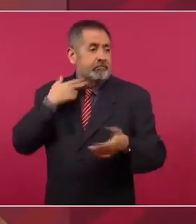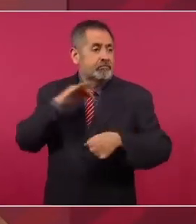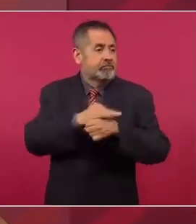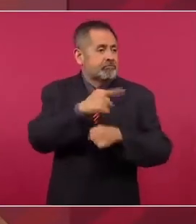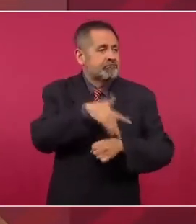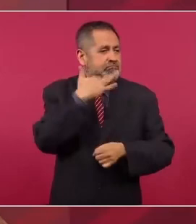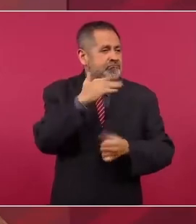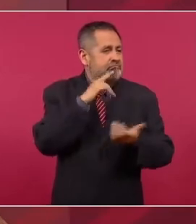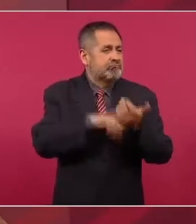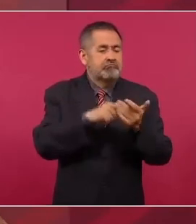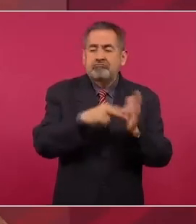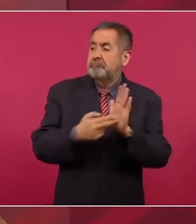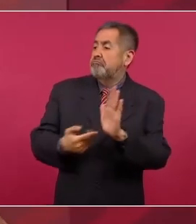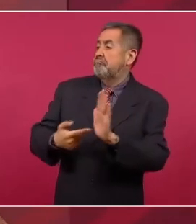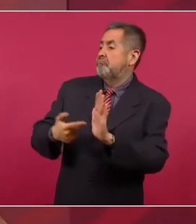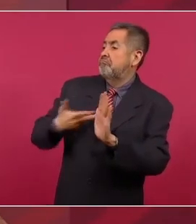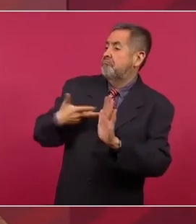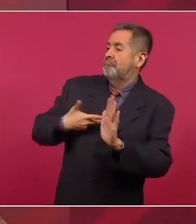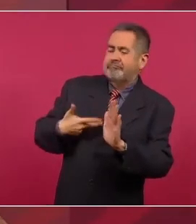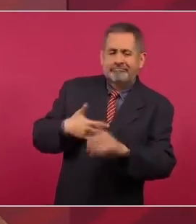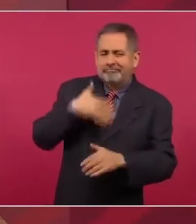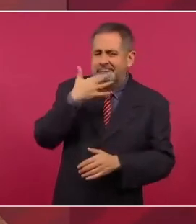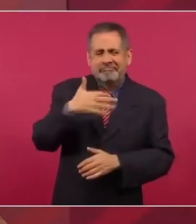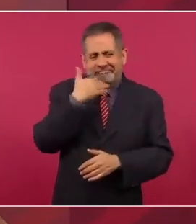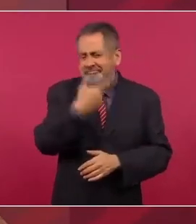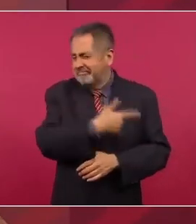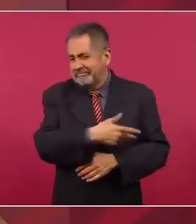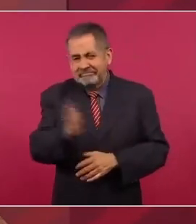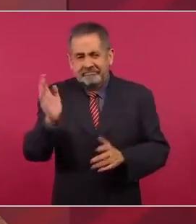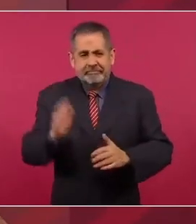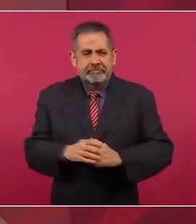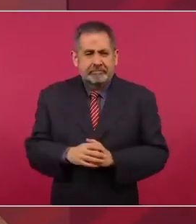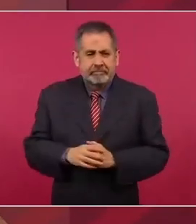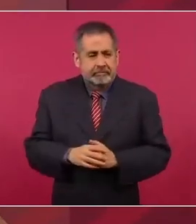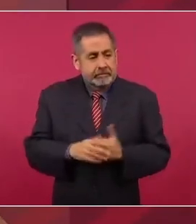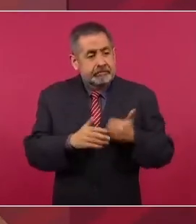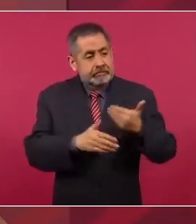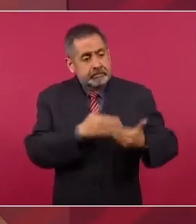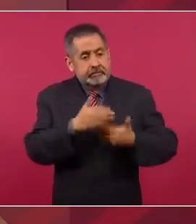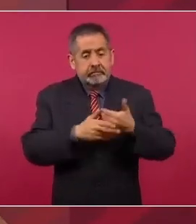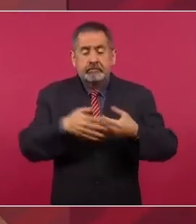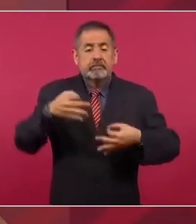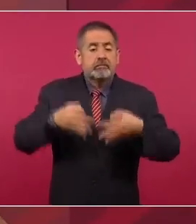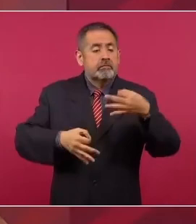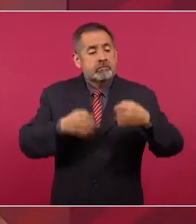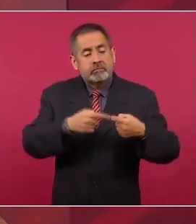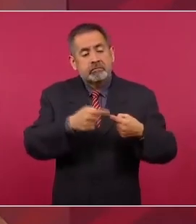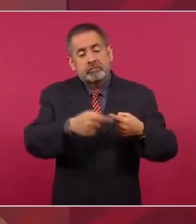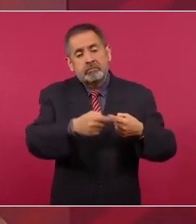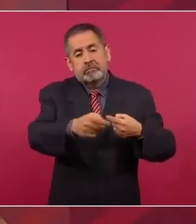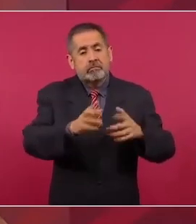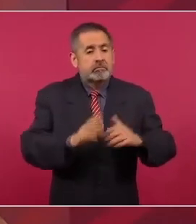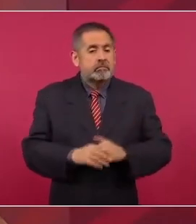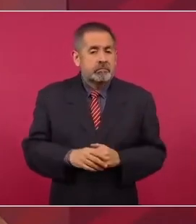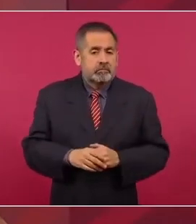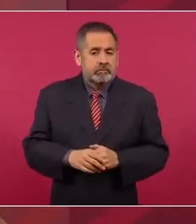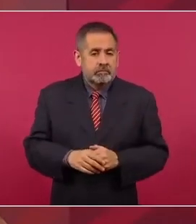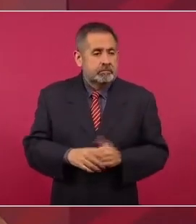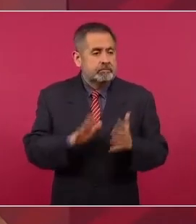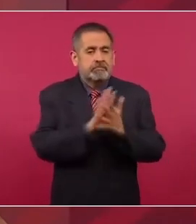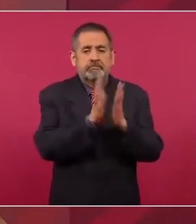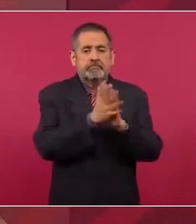corruptos y fue avanzando el juicio y como había